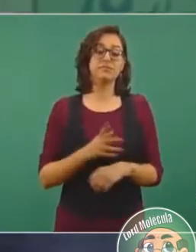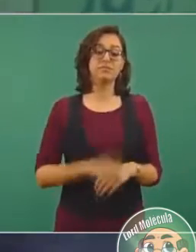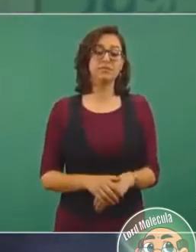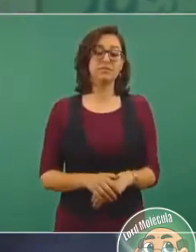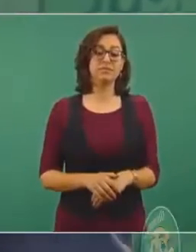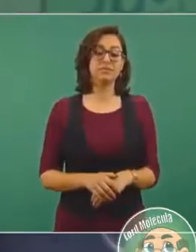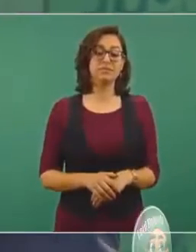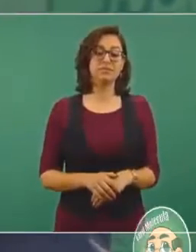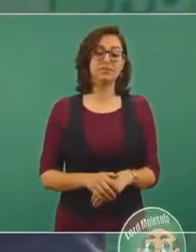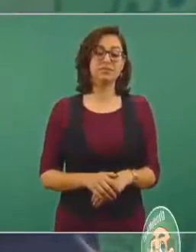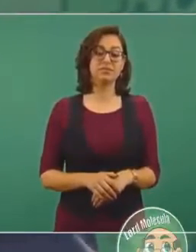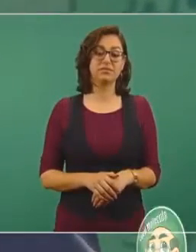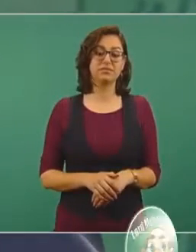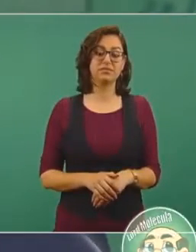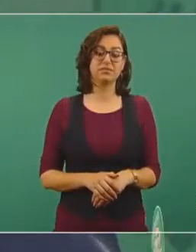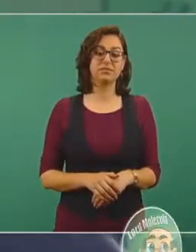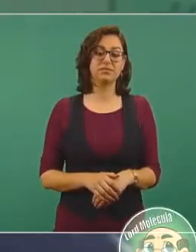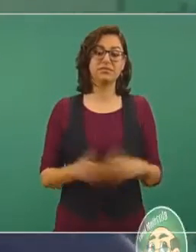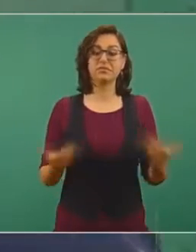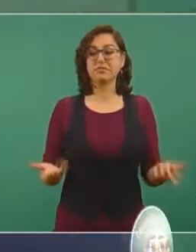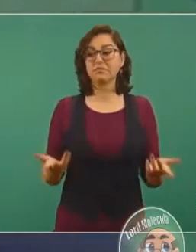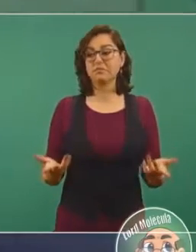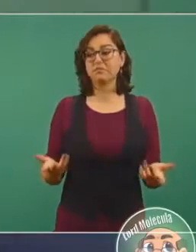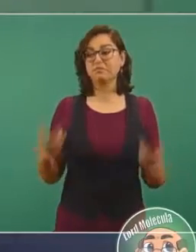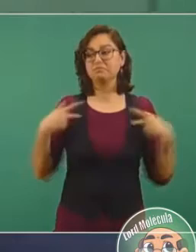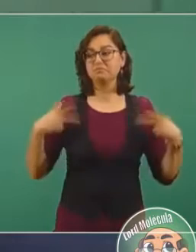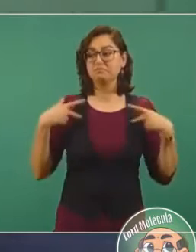costa. Las costillas del erario.